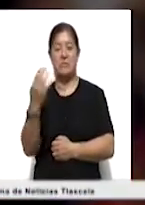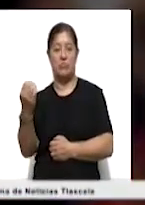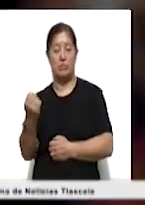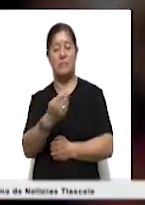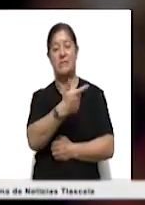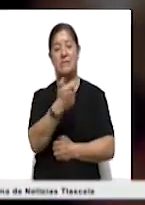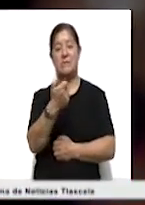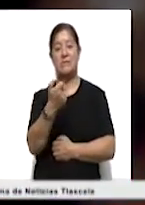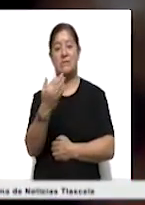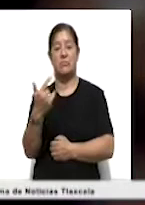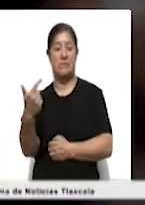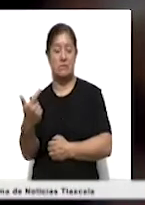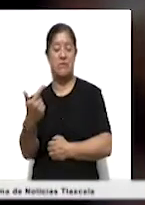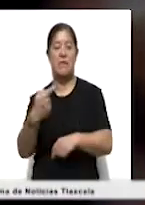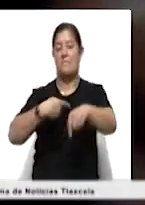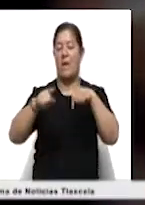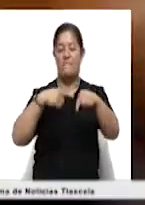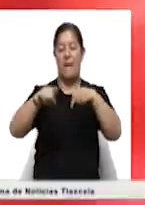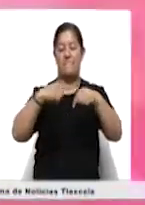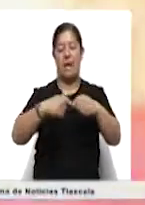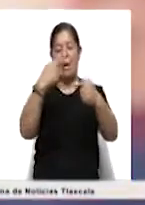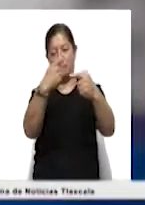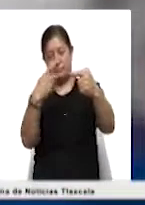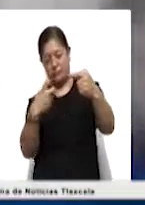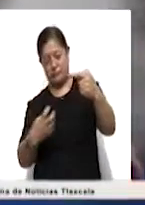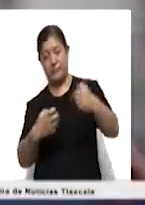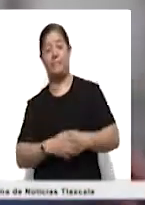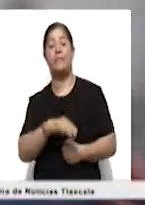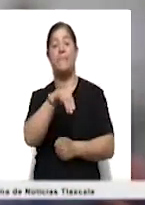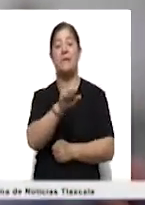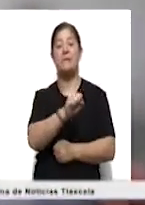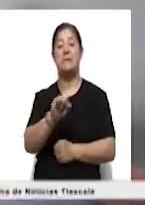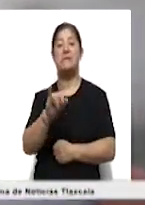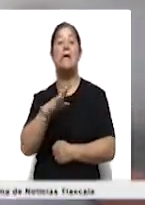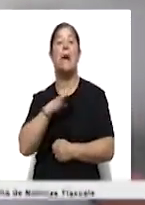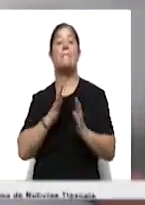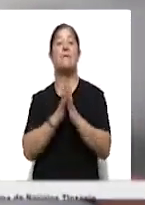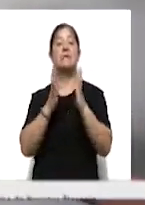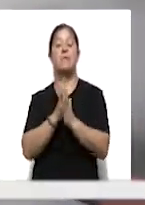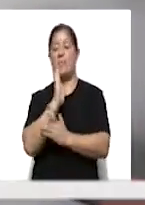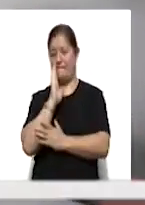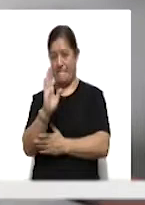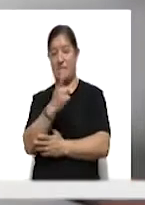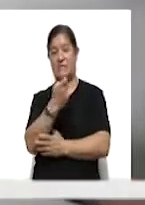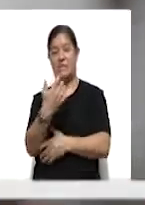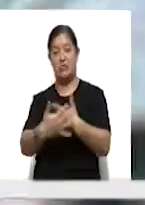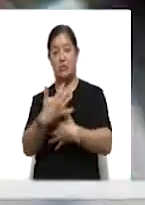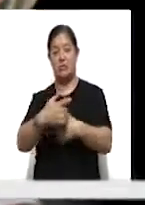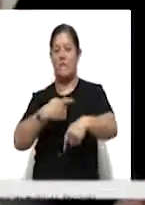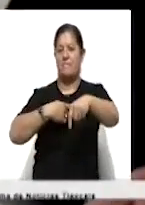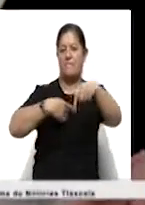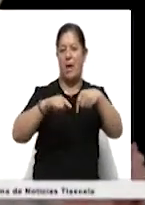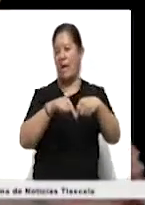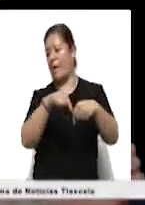757 anotaciones respectivamente. Además, Messi ha participado directamente en 115 anotaciones